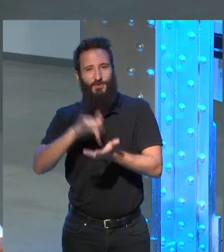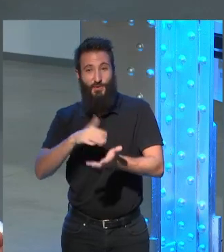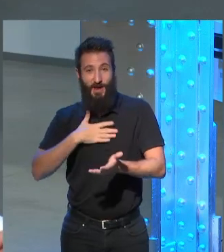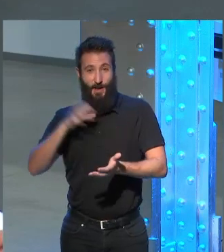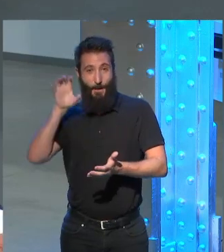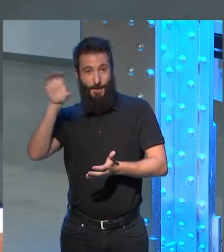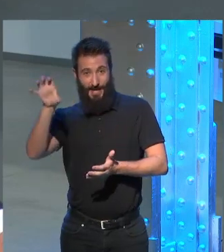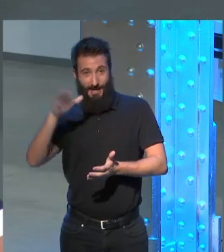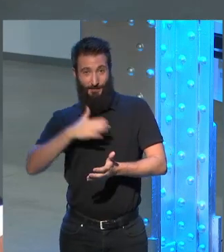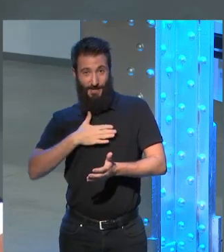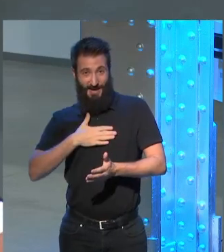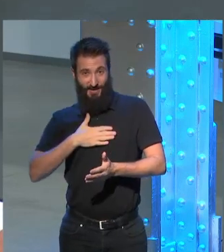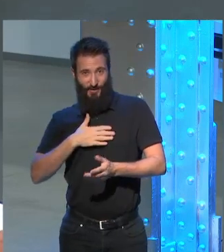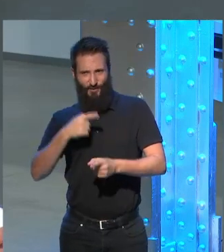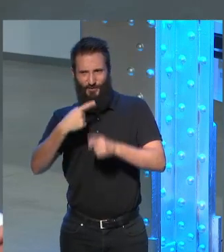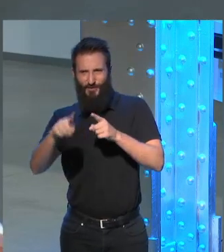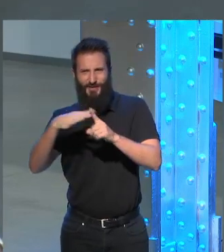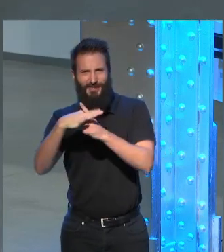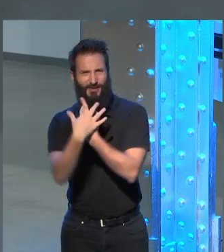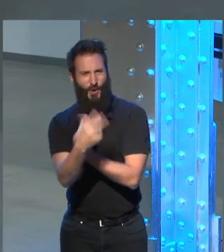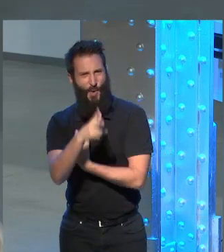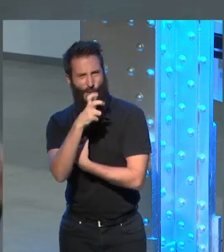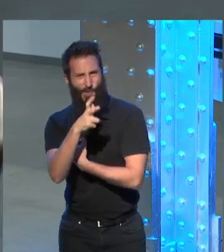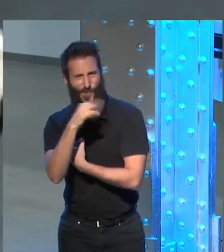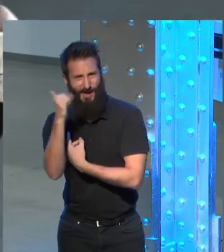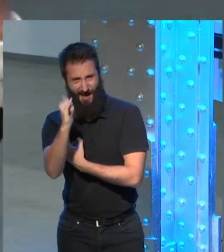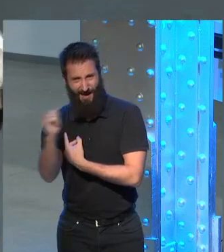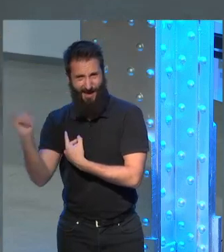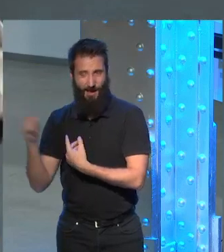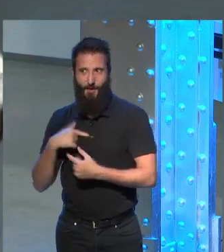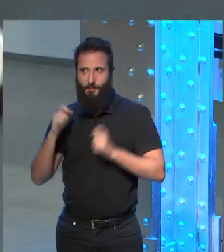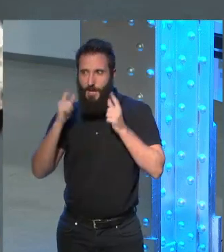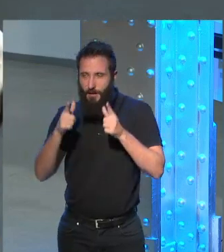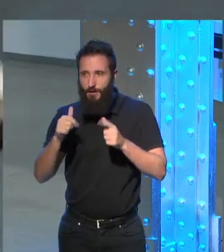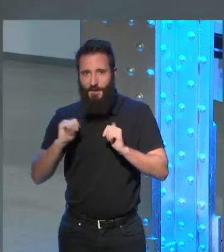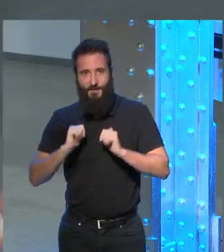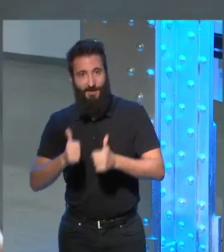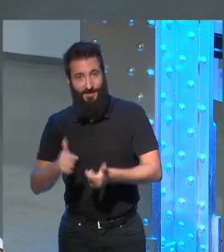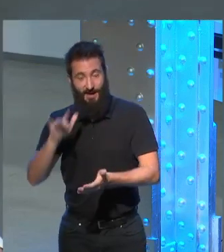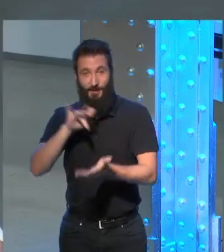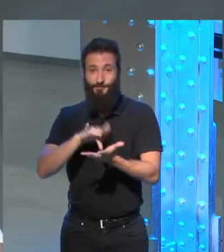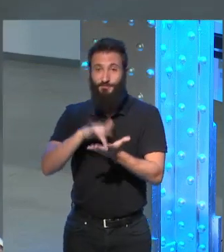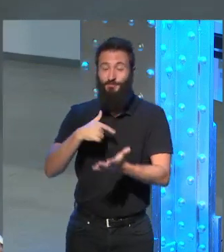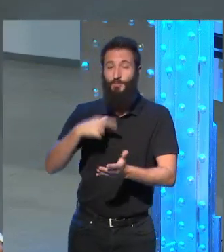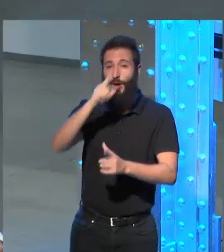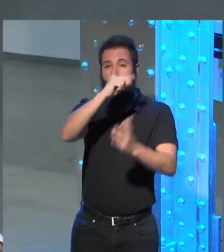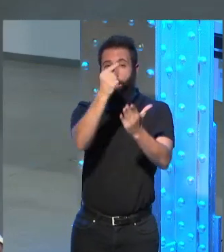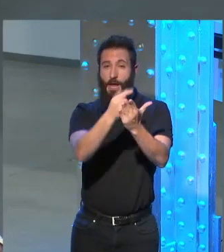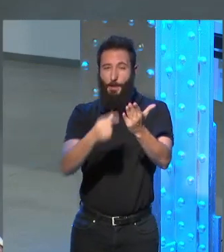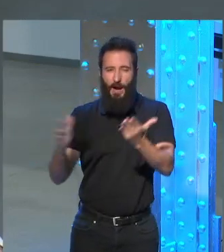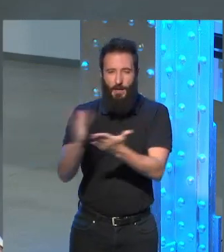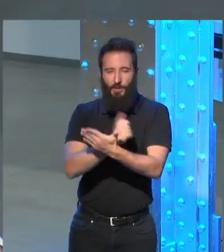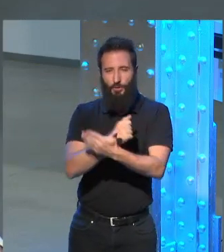mi país pasaban cosas horrendas bueno salí con todas estas imágenes en la